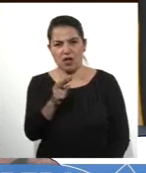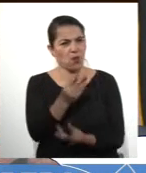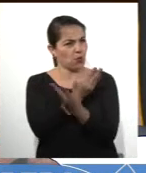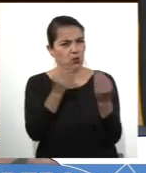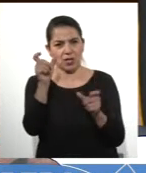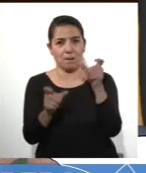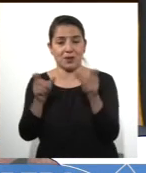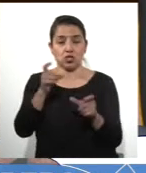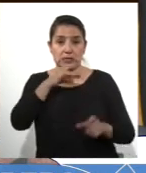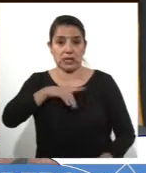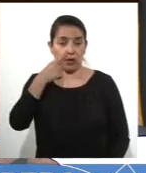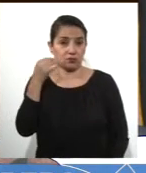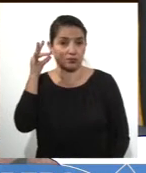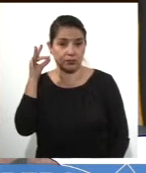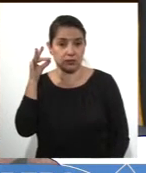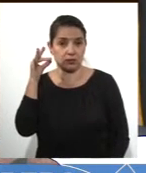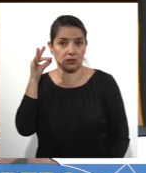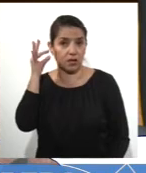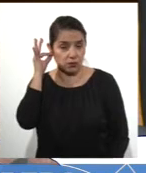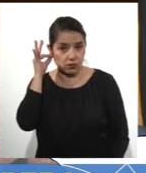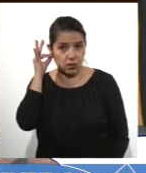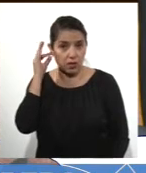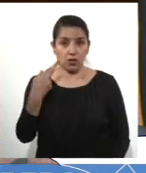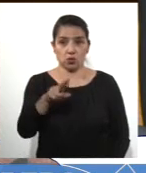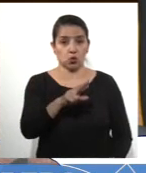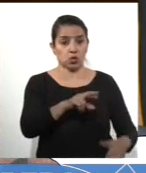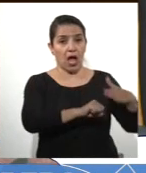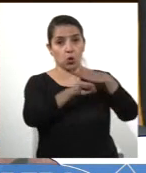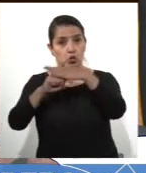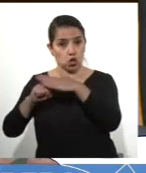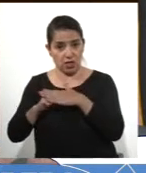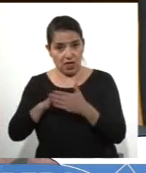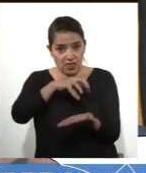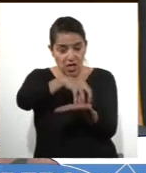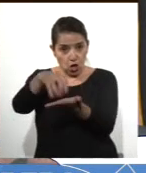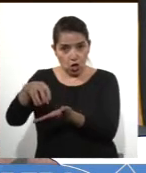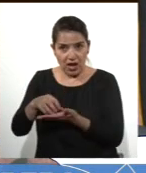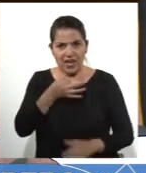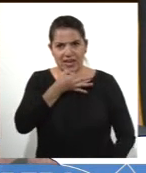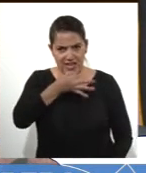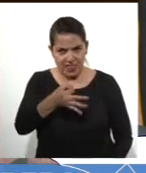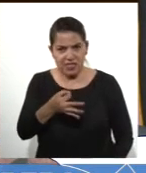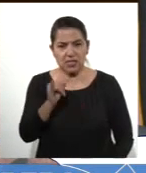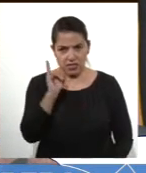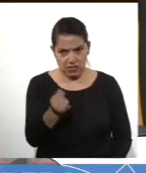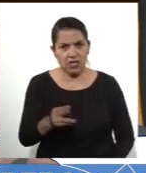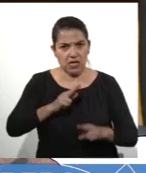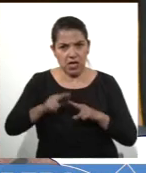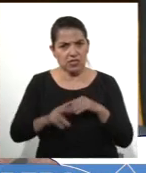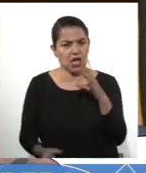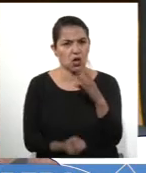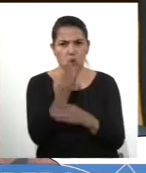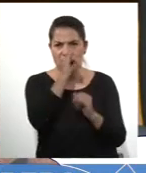chilenos y chilenas concurrir ante el llamado de sus autoridades locales y señalar con claridad en que se inauguraba una